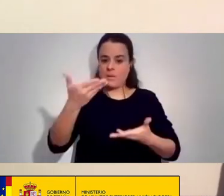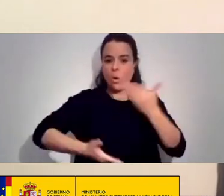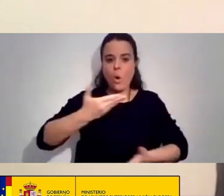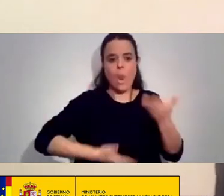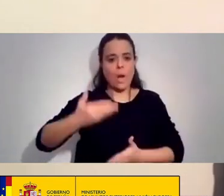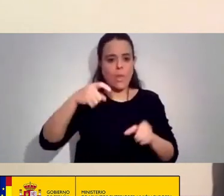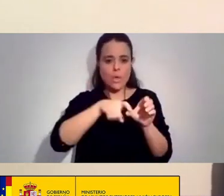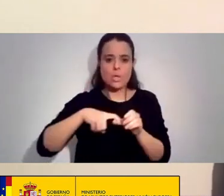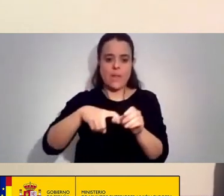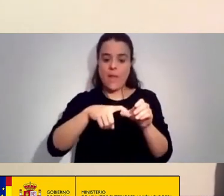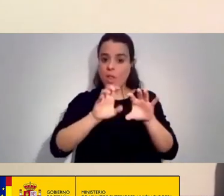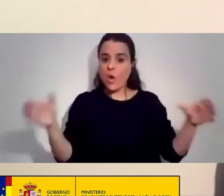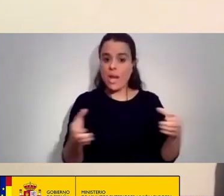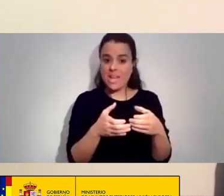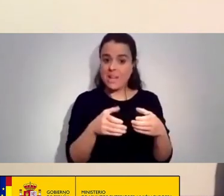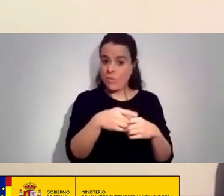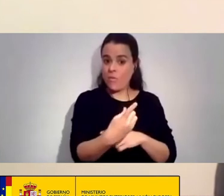Tiene Así Y Creo Que